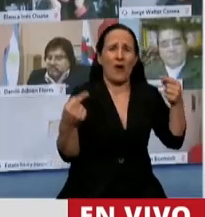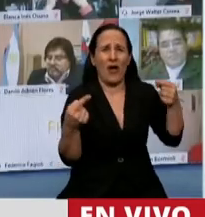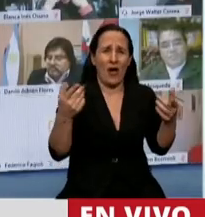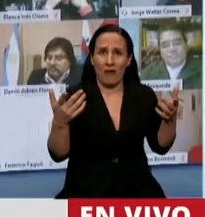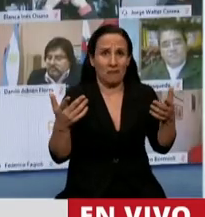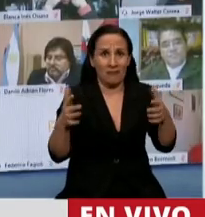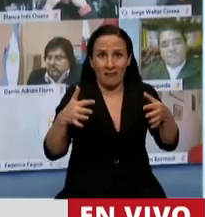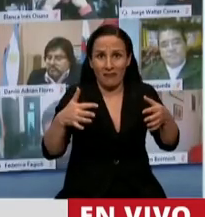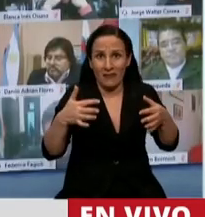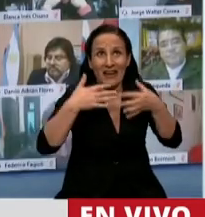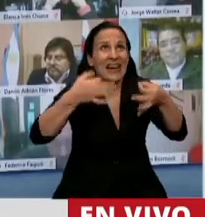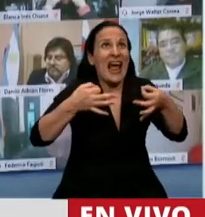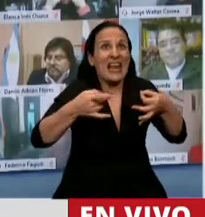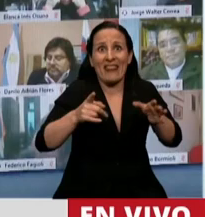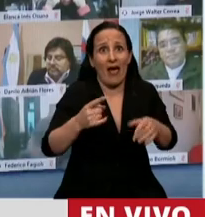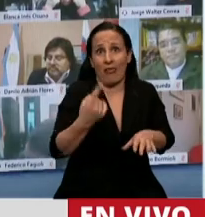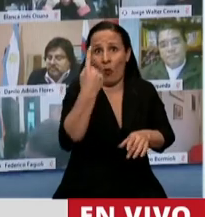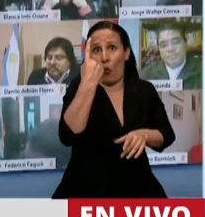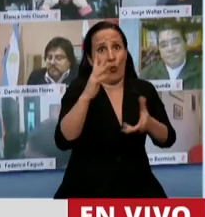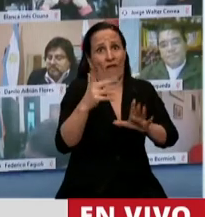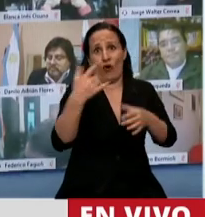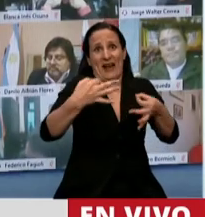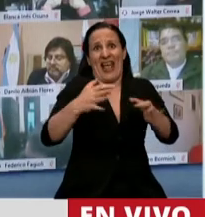es una sola, decía el General Perón.